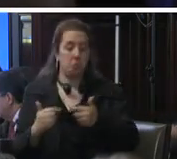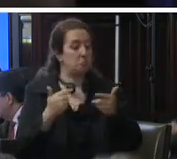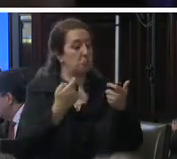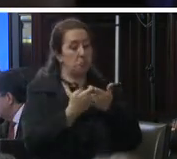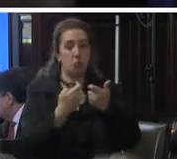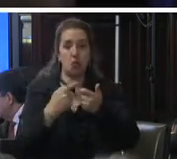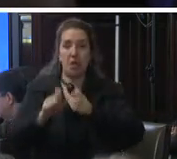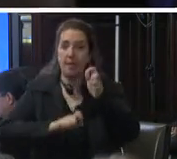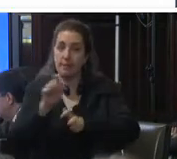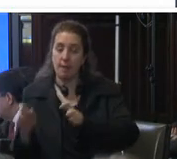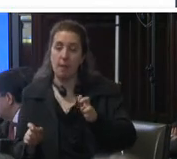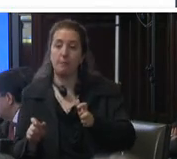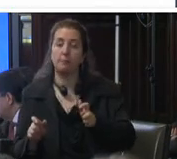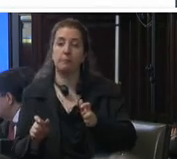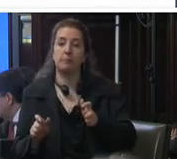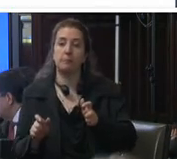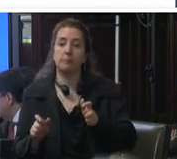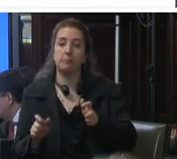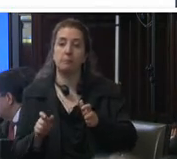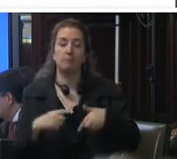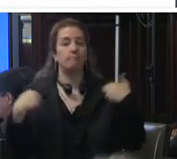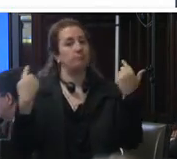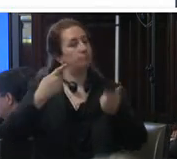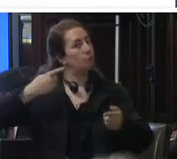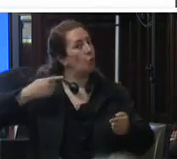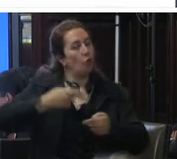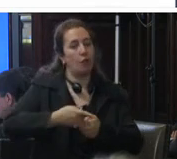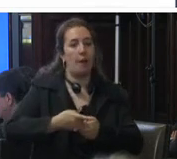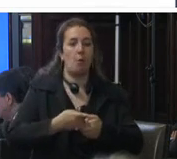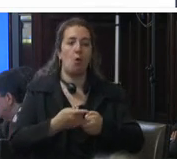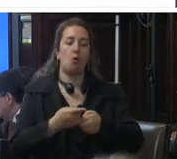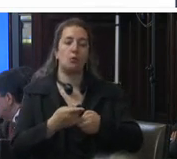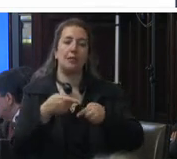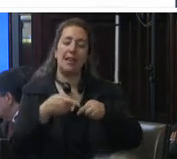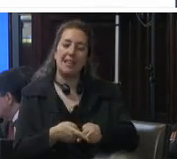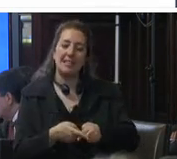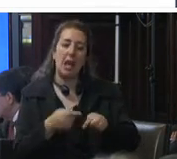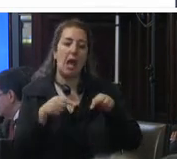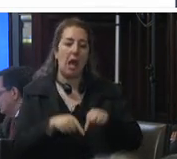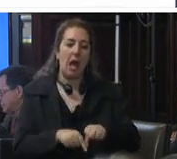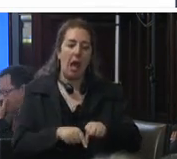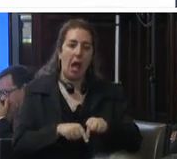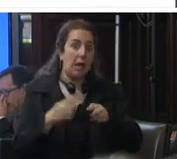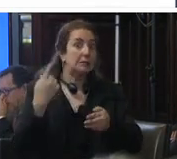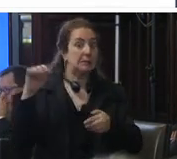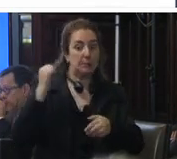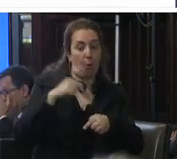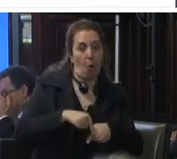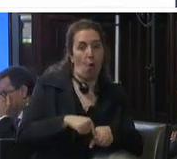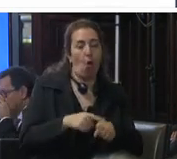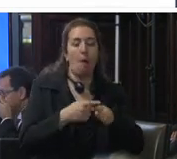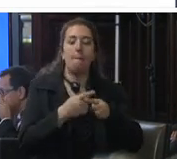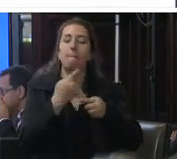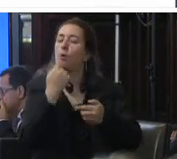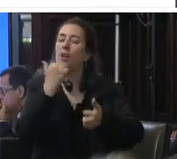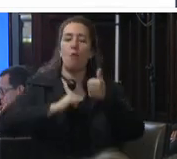hemos condenado la existencia de dicha figura por vulnerar de forma absoluta el derecho a